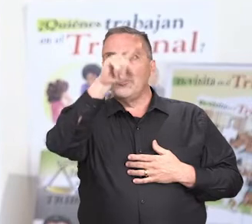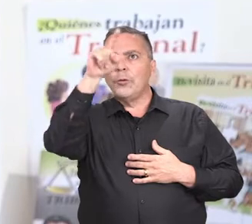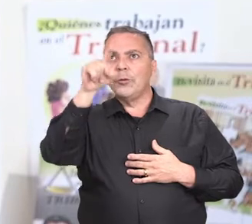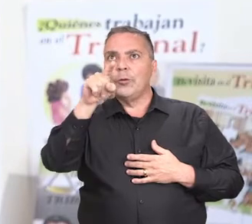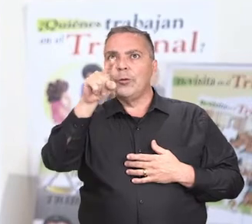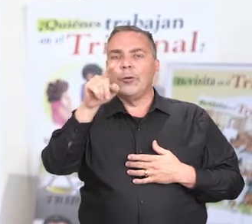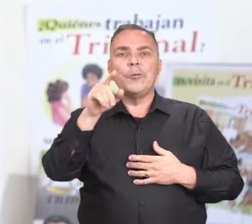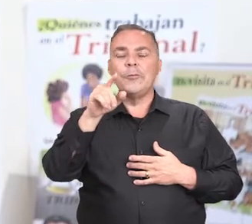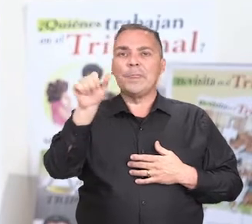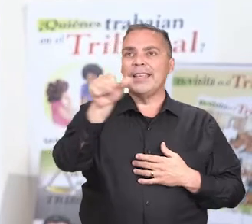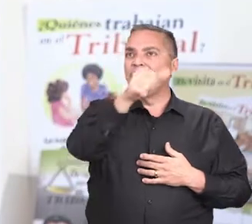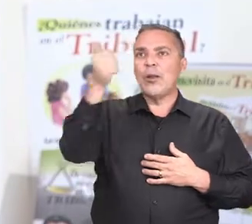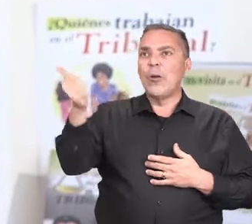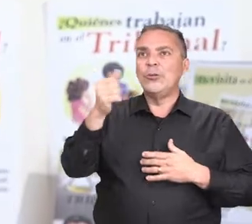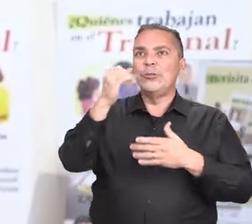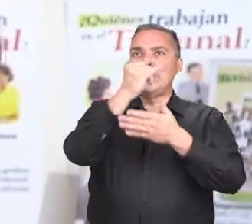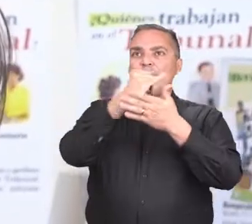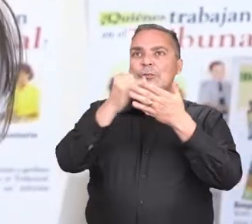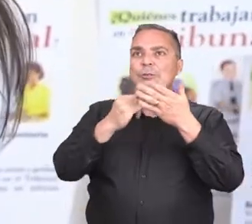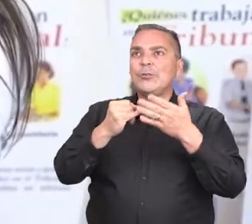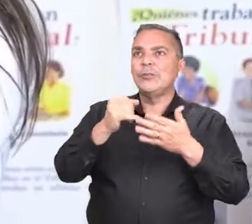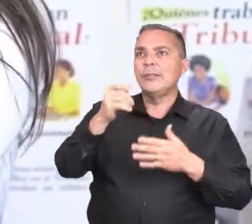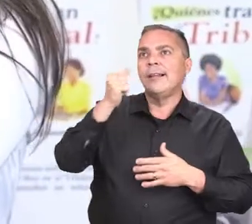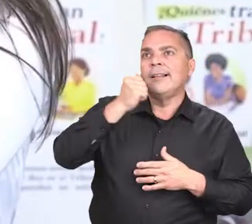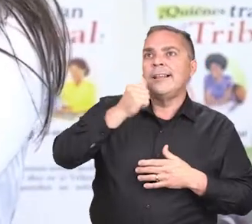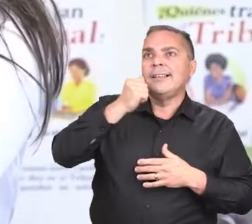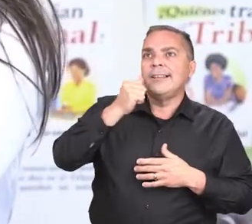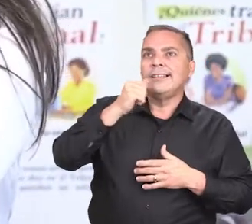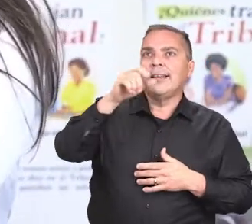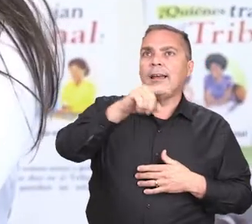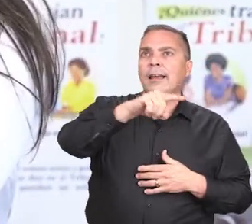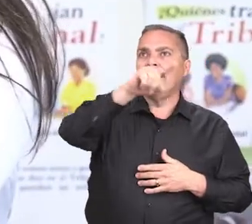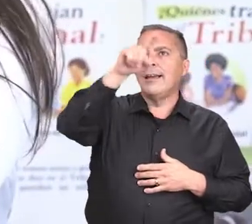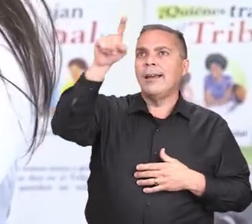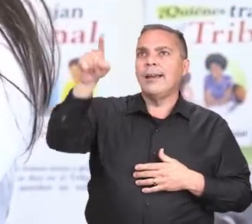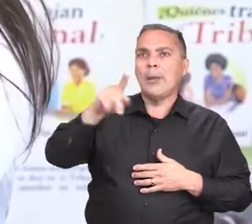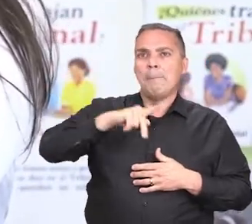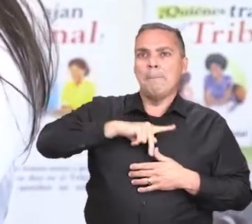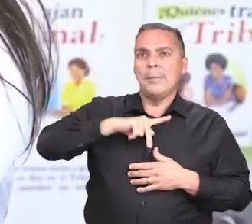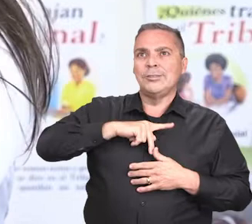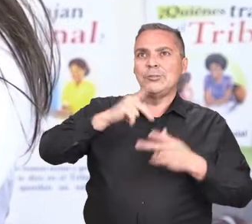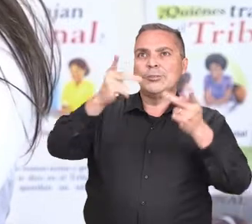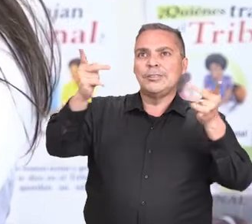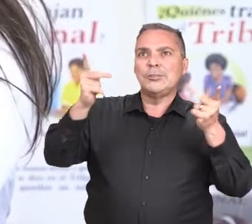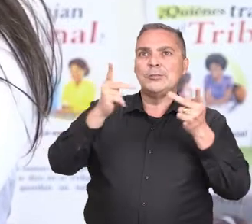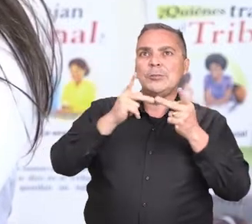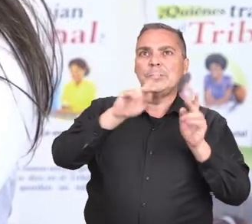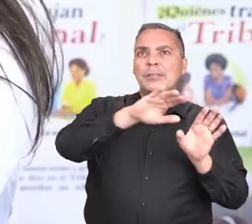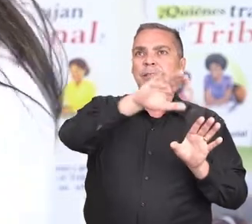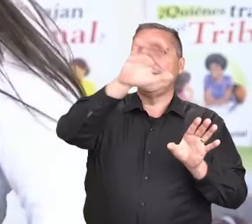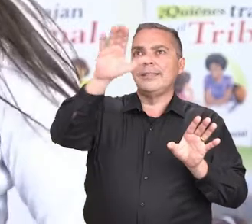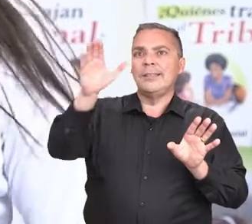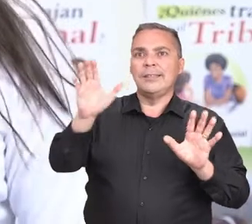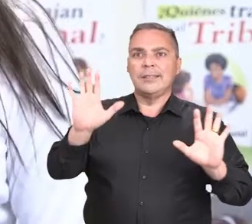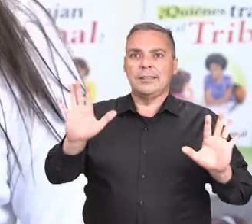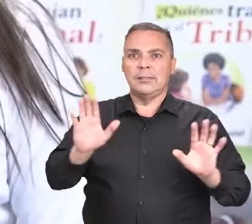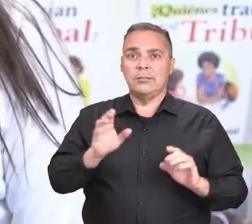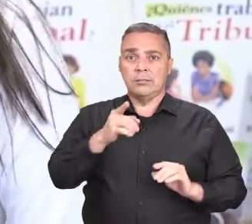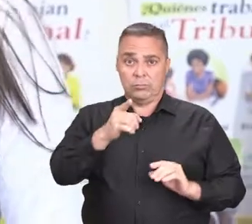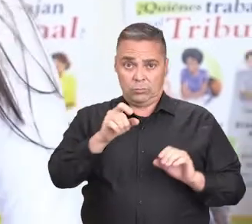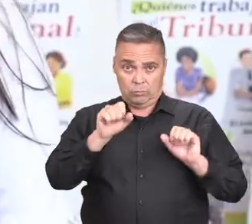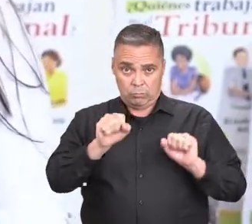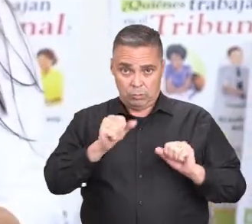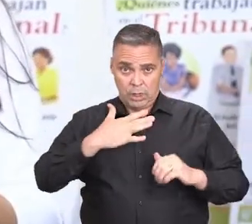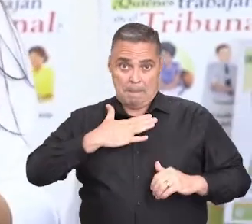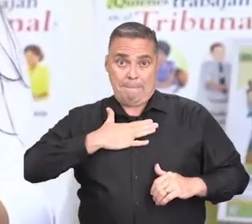del niño. Y en esta otra imagen, puedes identificar el espacio personal de la niña. Ahora,